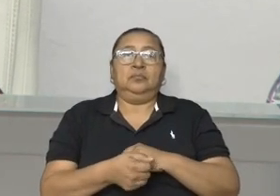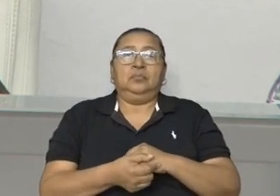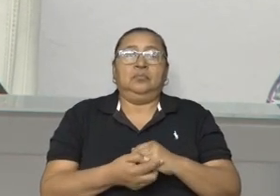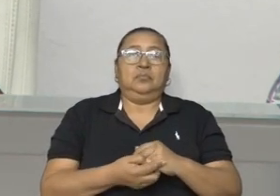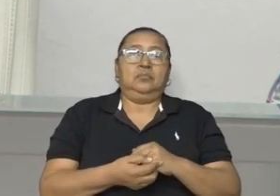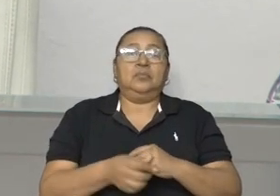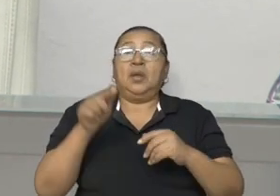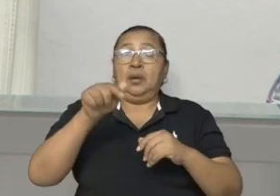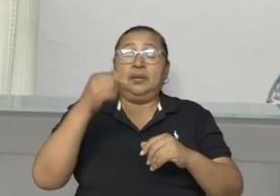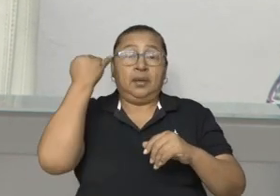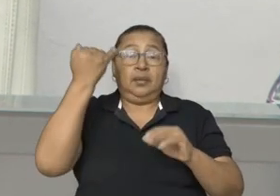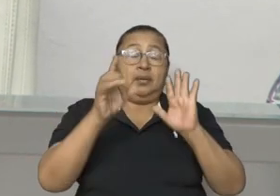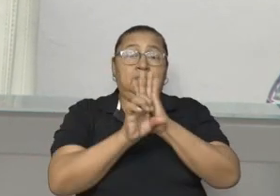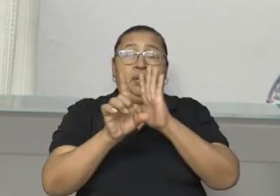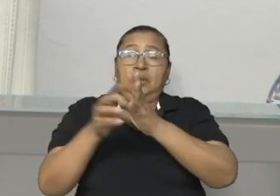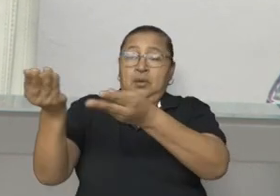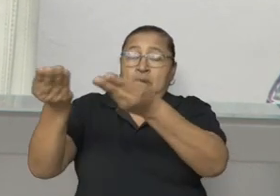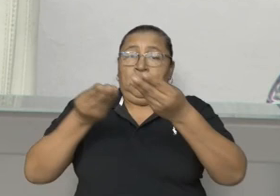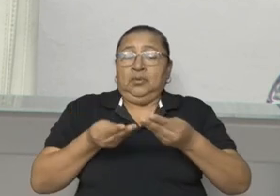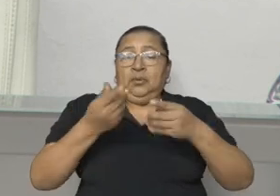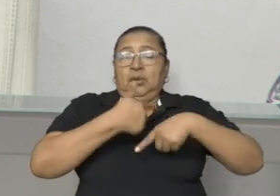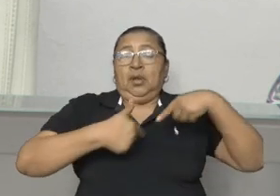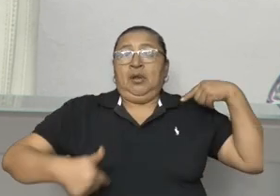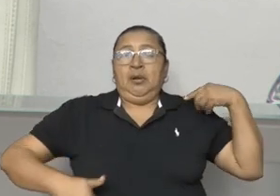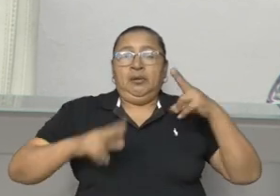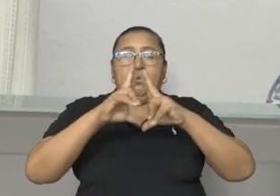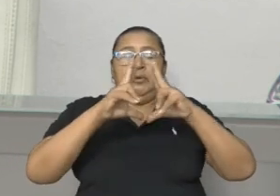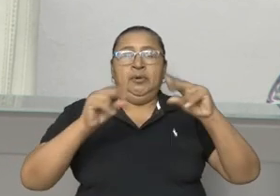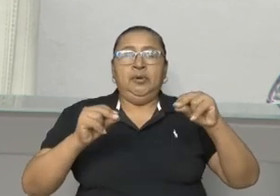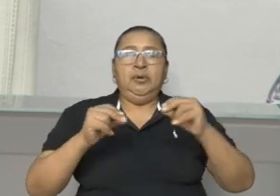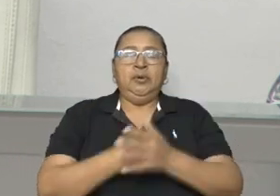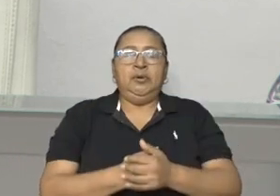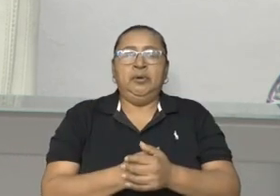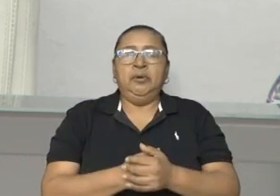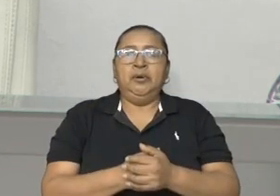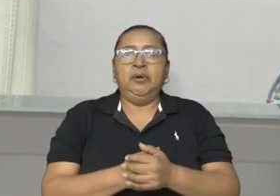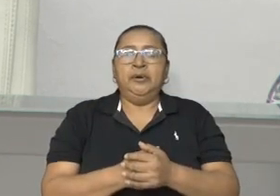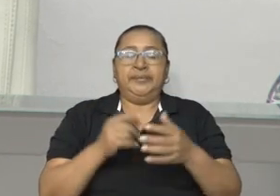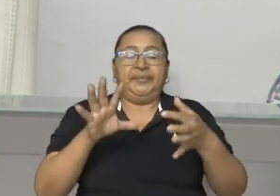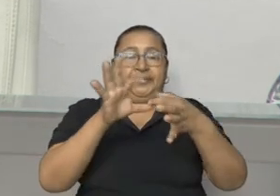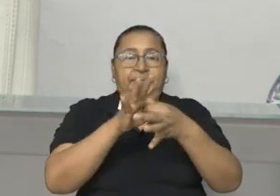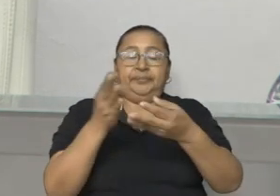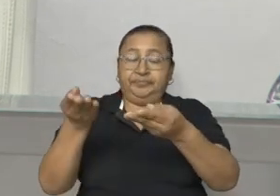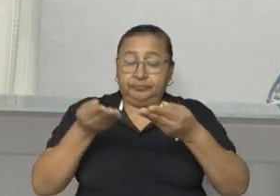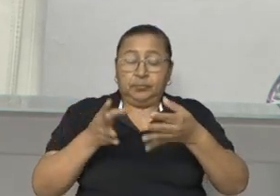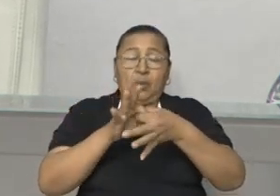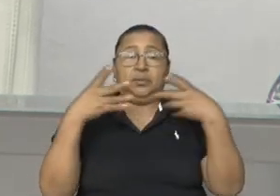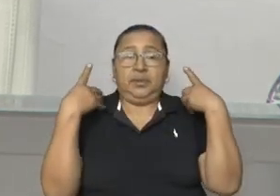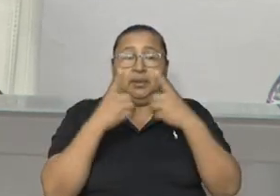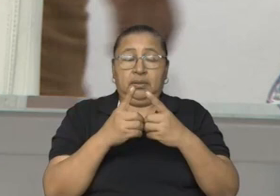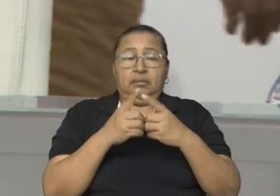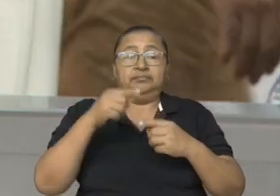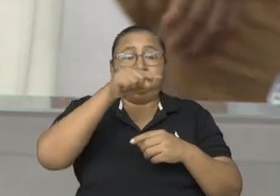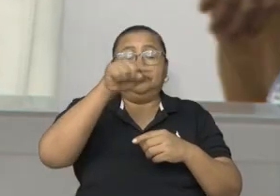Esta iniciativa fue presentada por el Presidente de la República. La Junta Directiva, con la